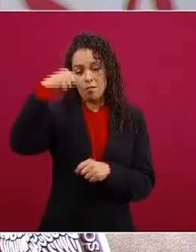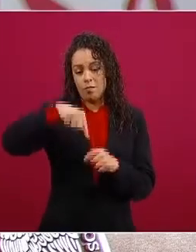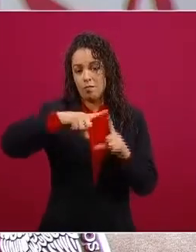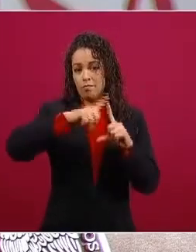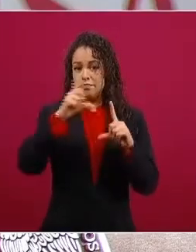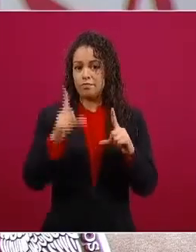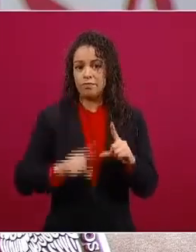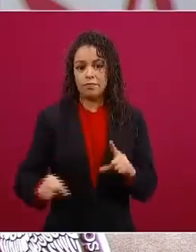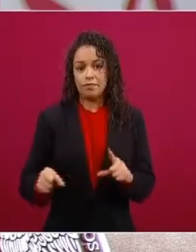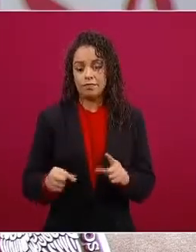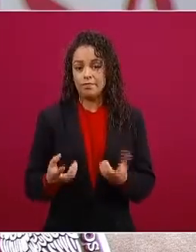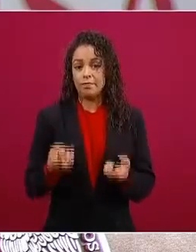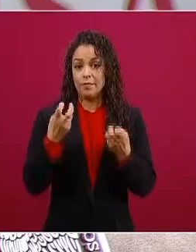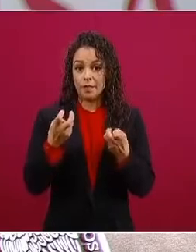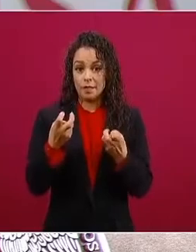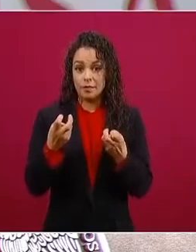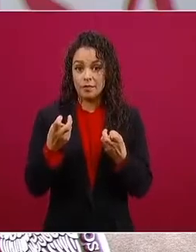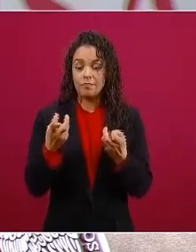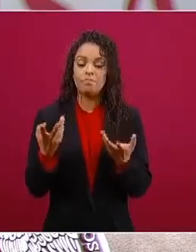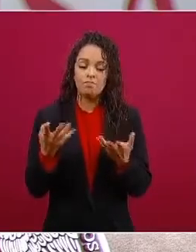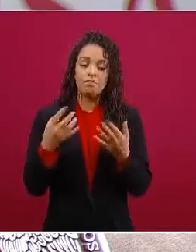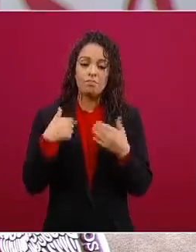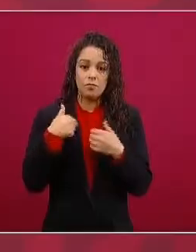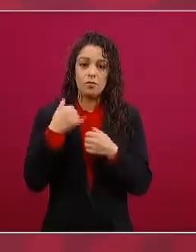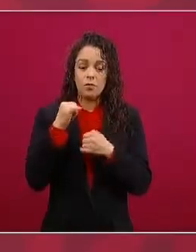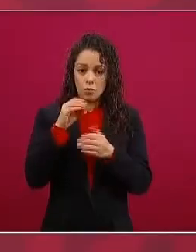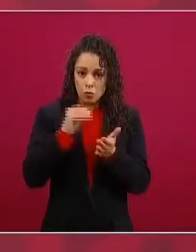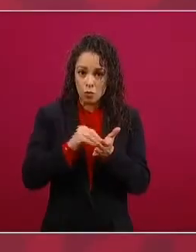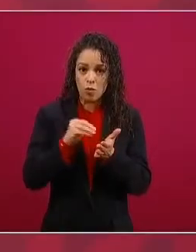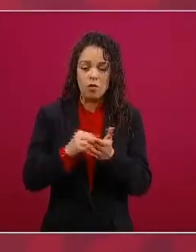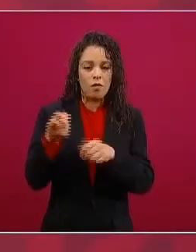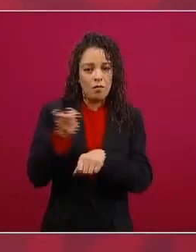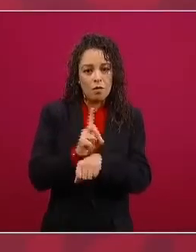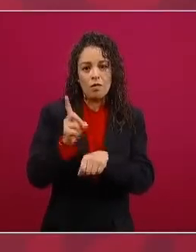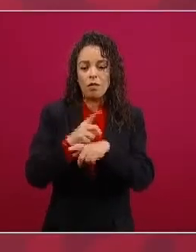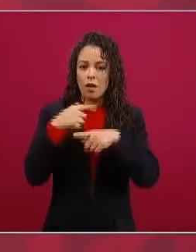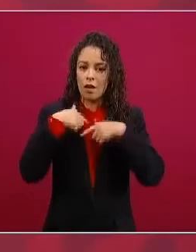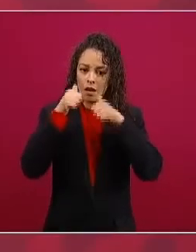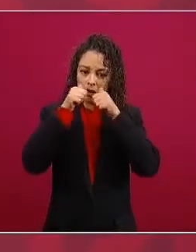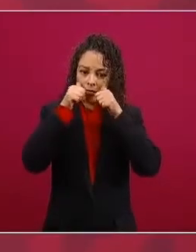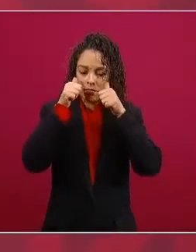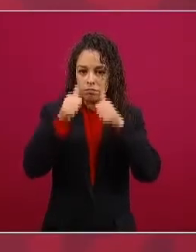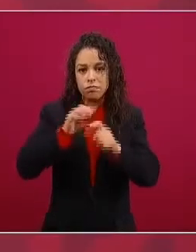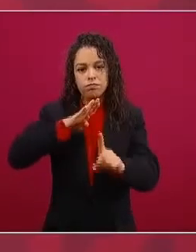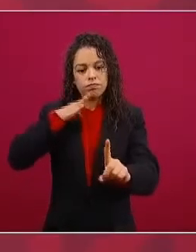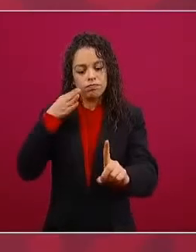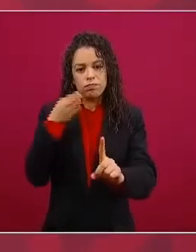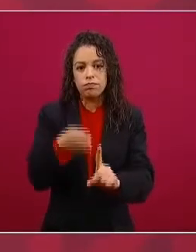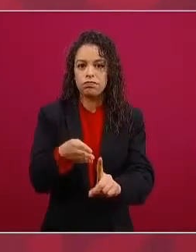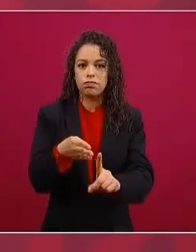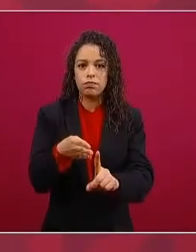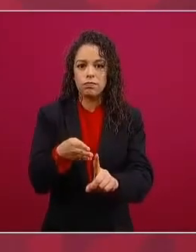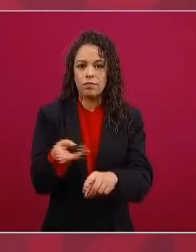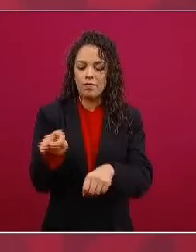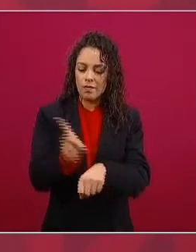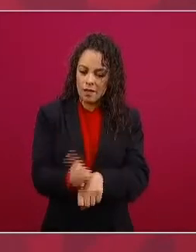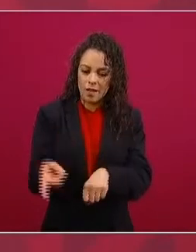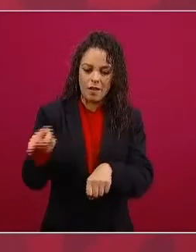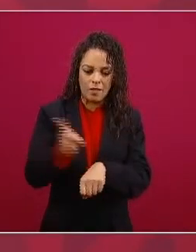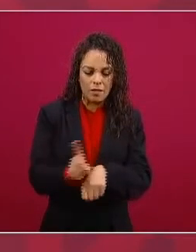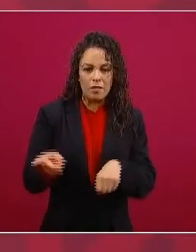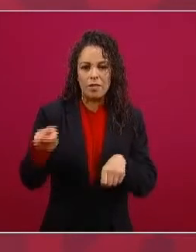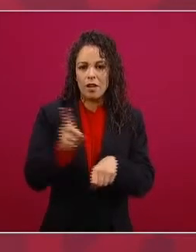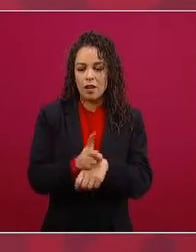atendiendo eso todos los días haciendo todo nuestro